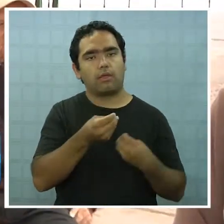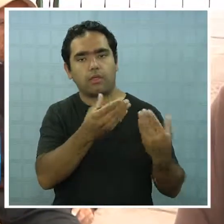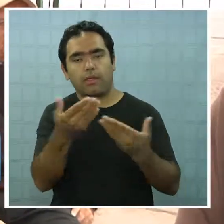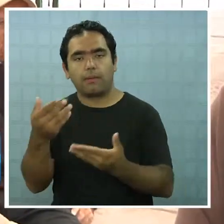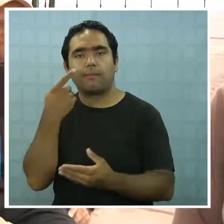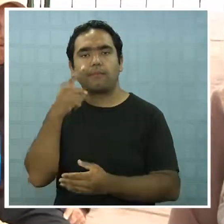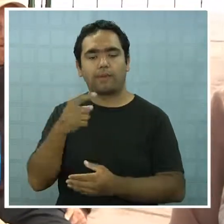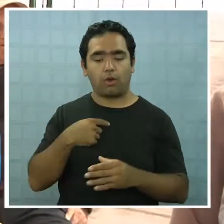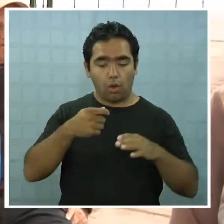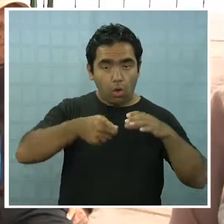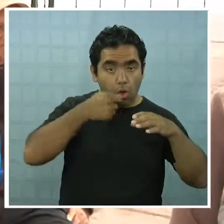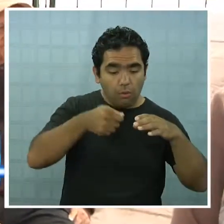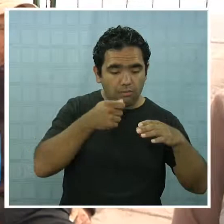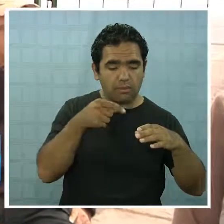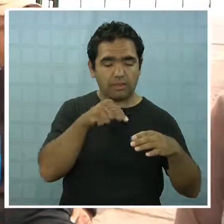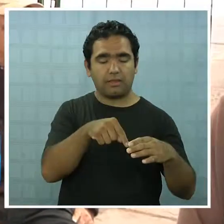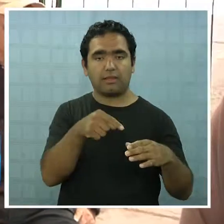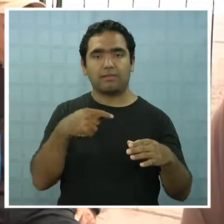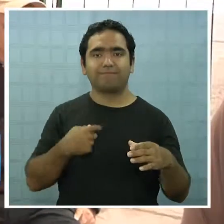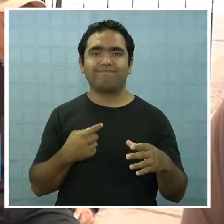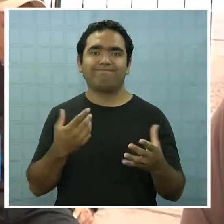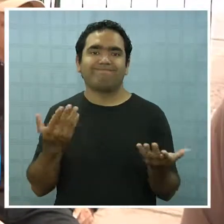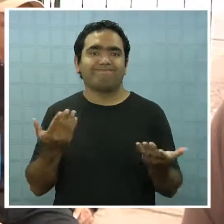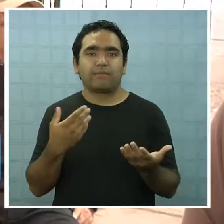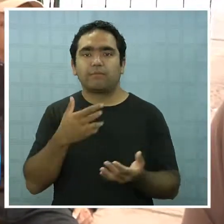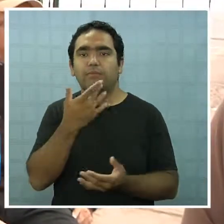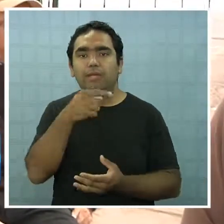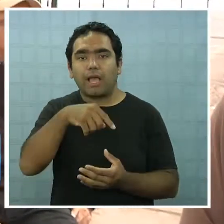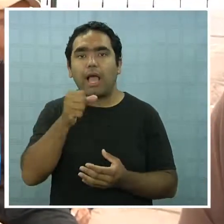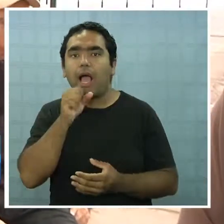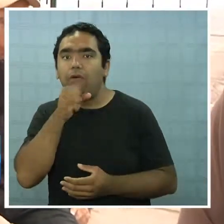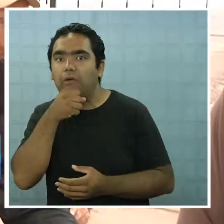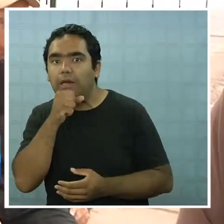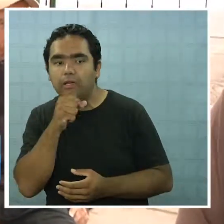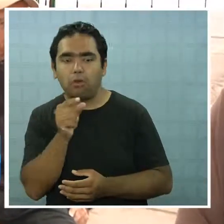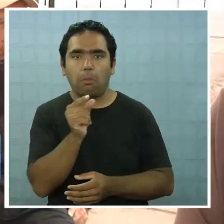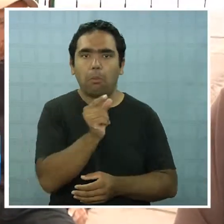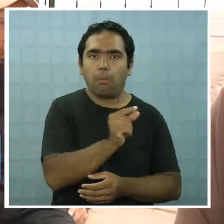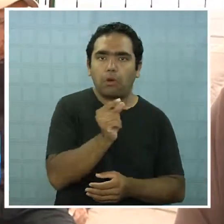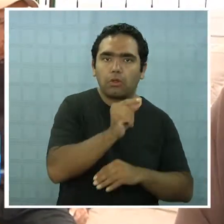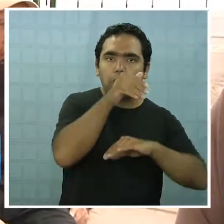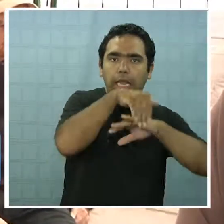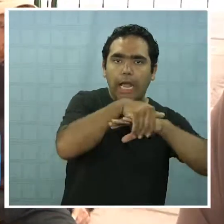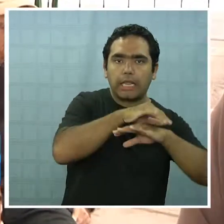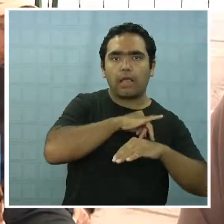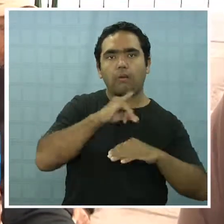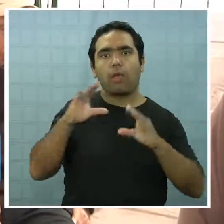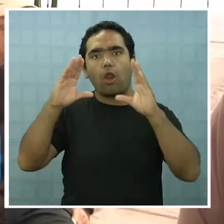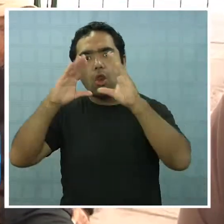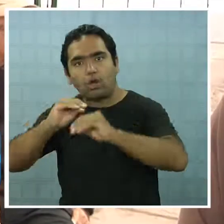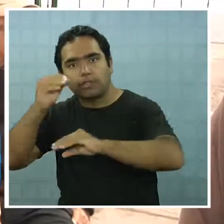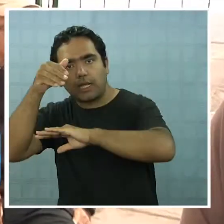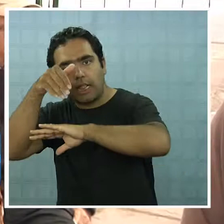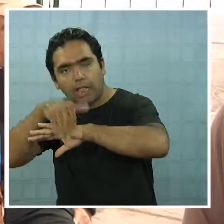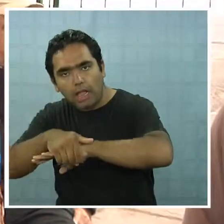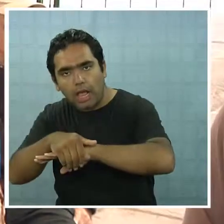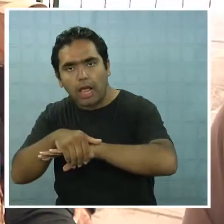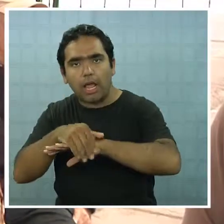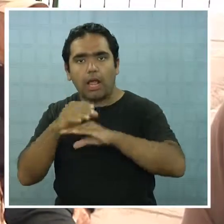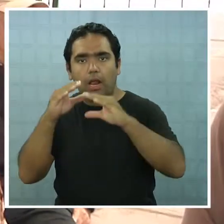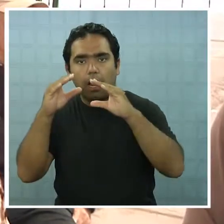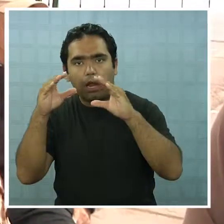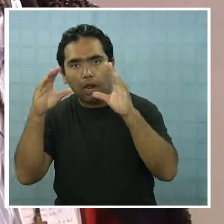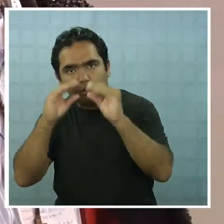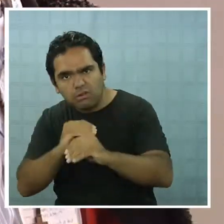un adulto mayor. Tú comprenderás que a un adulto mayor no se le puede dar grano a hora de almuerzo y grano en la tarde. Entonces, esa es una